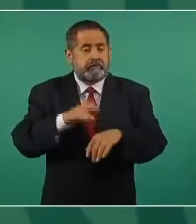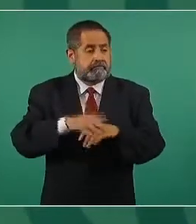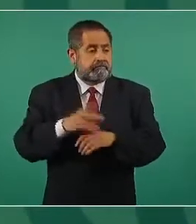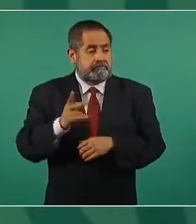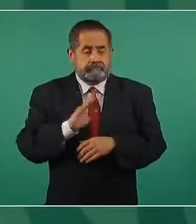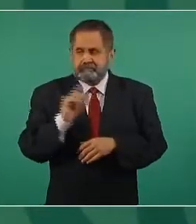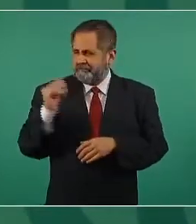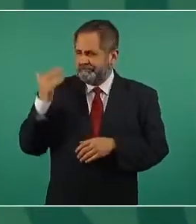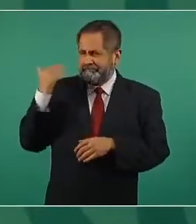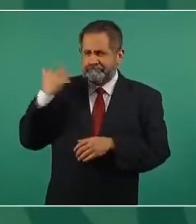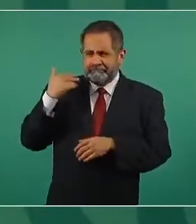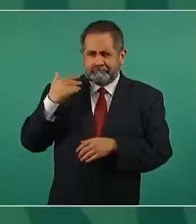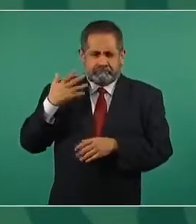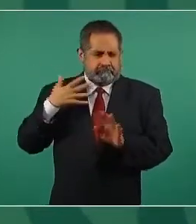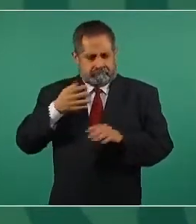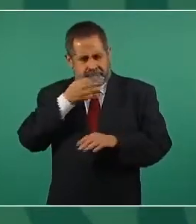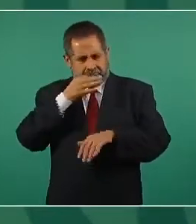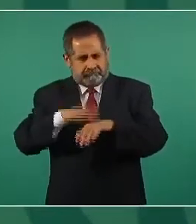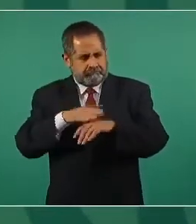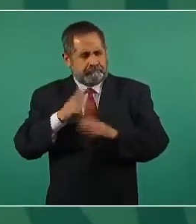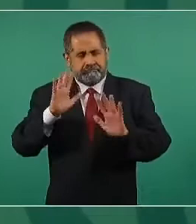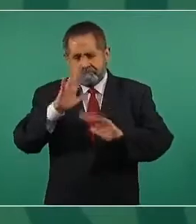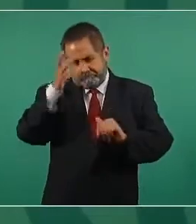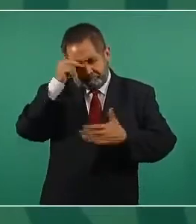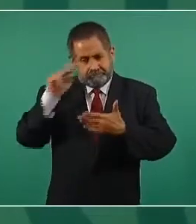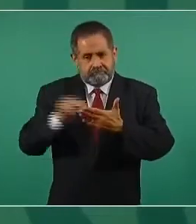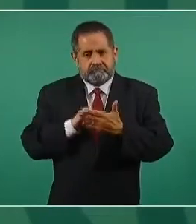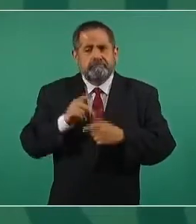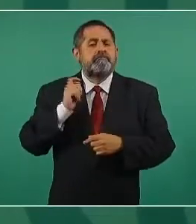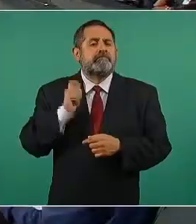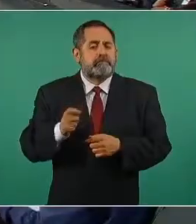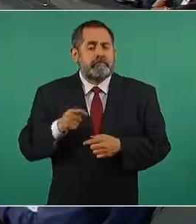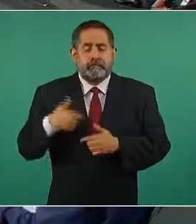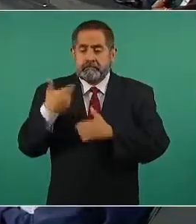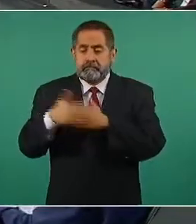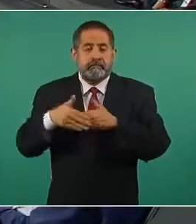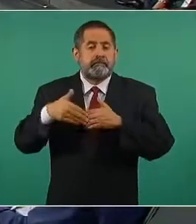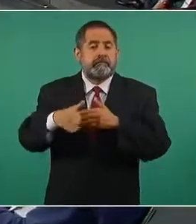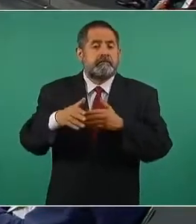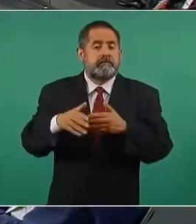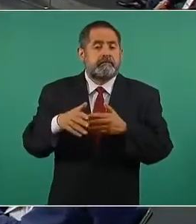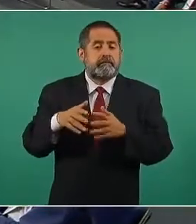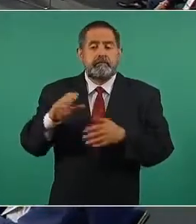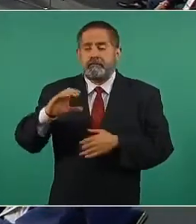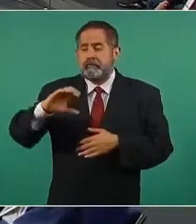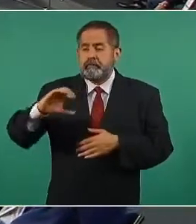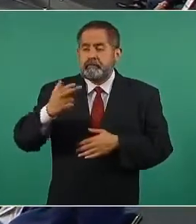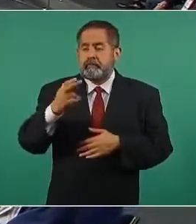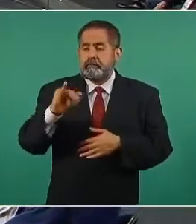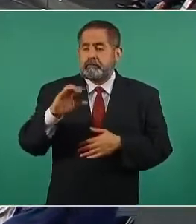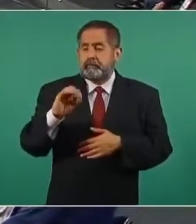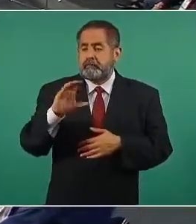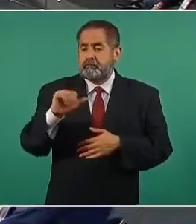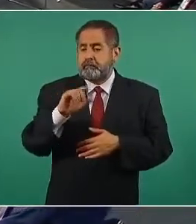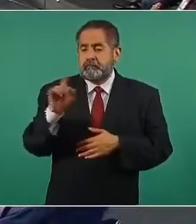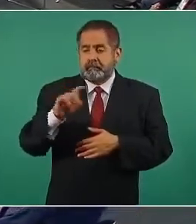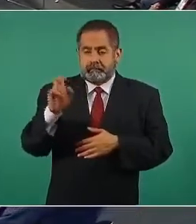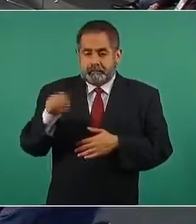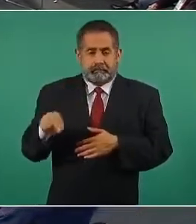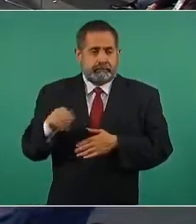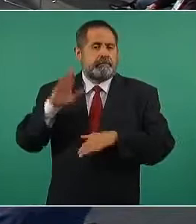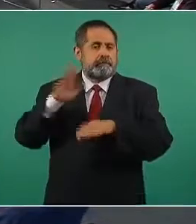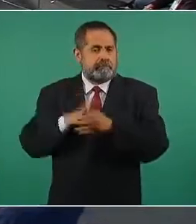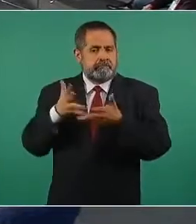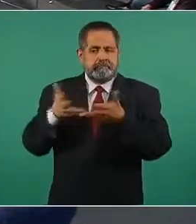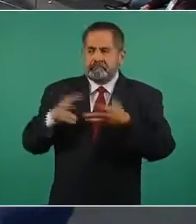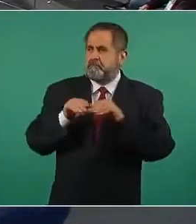hace poco se los comentaba para darle continuidad a la ampliación de Chicoacén si les